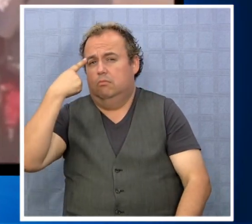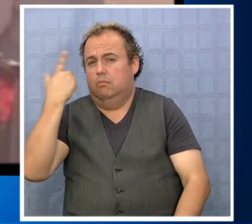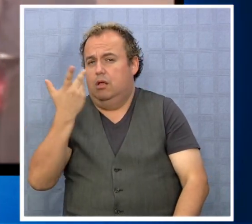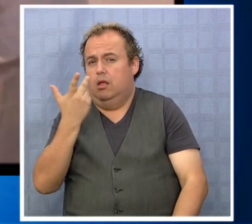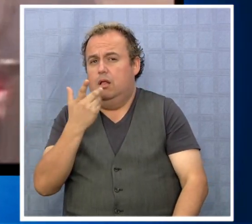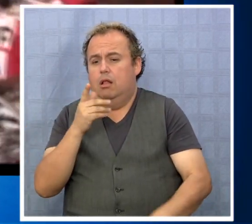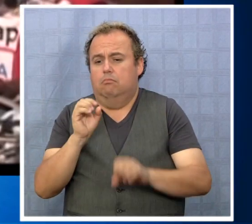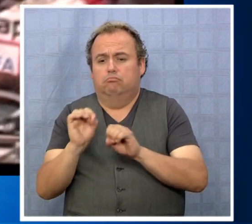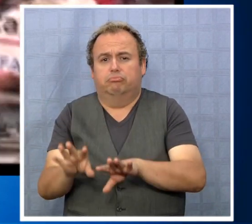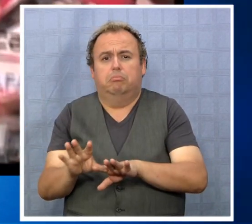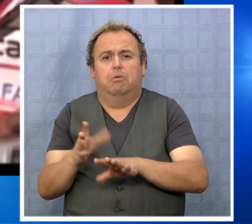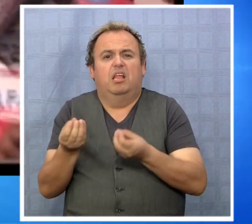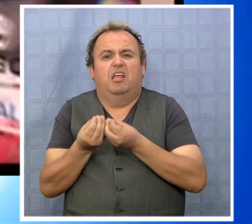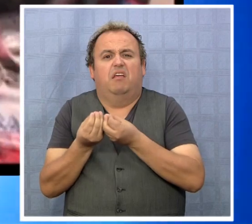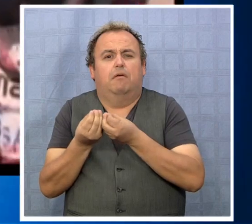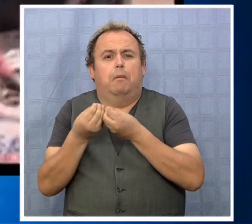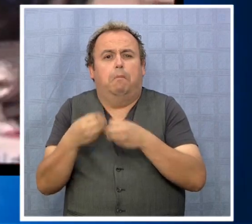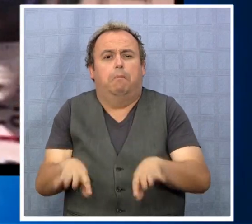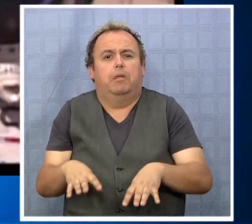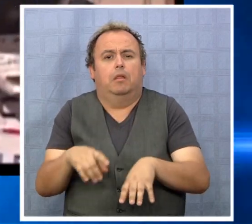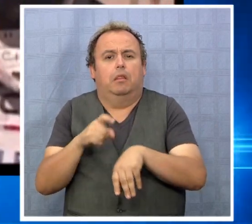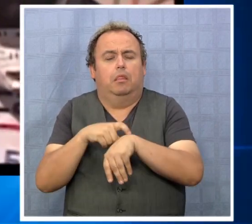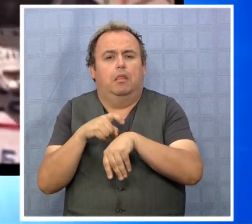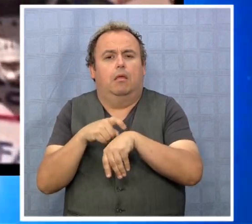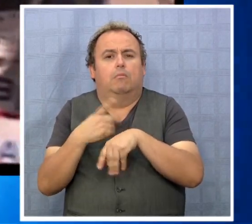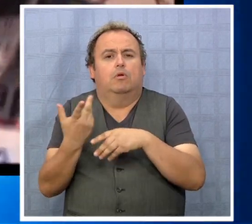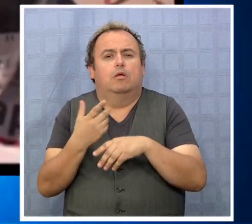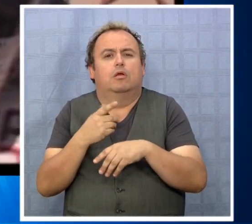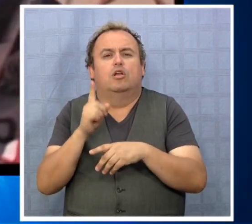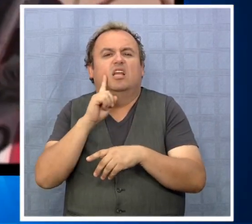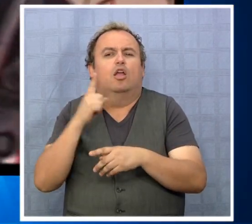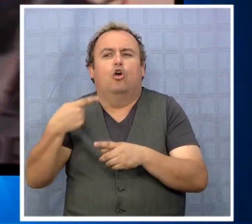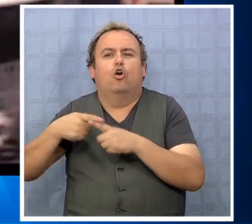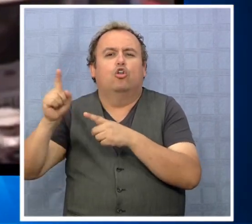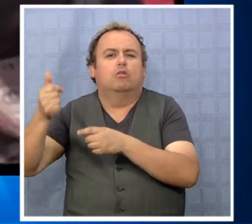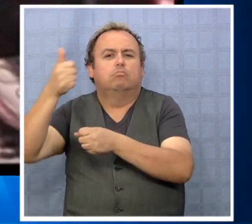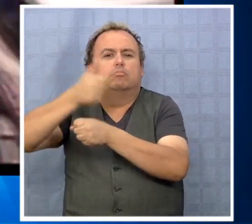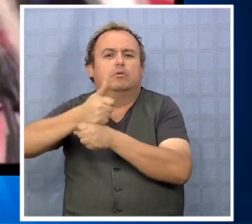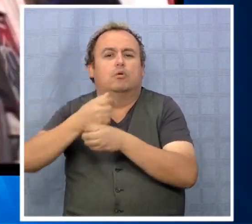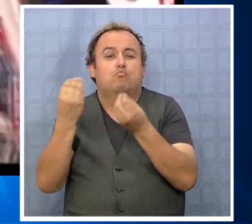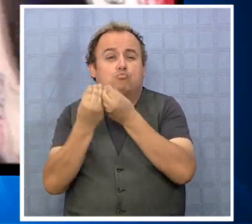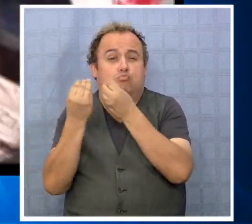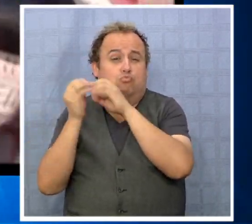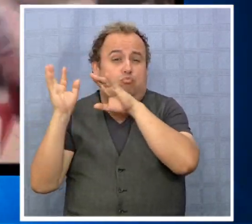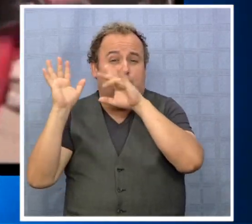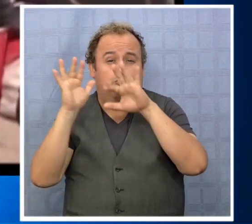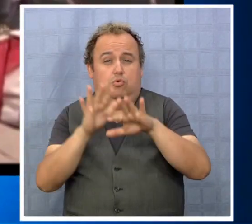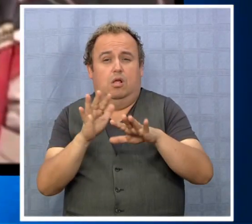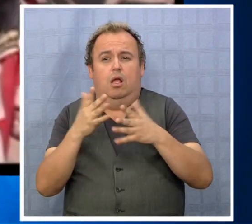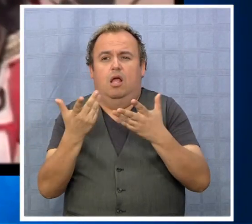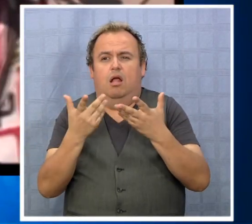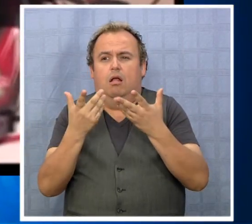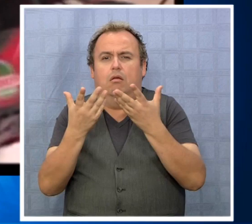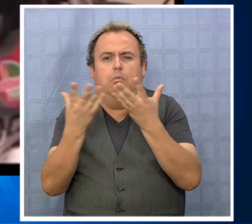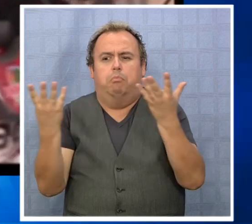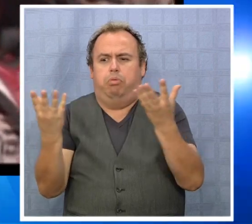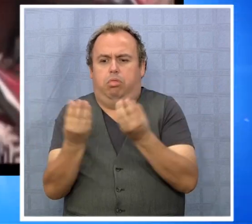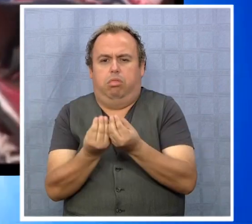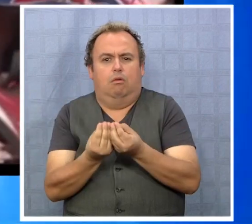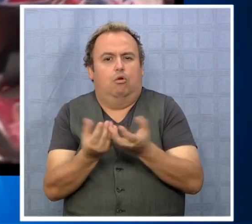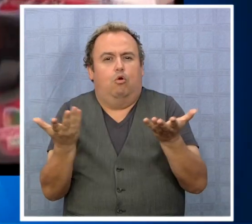Dakar, dado que es difícil reemplazarlo por la cantidad de gente que mueve y el nivel de organización.